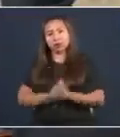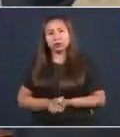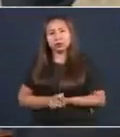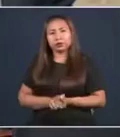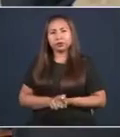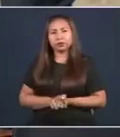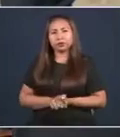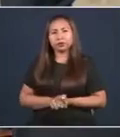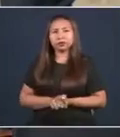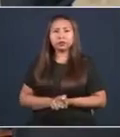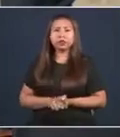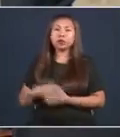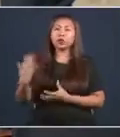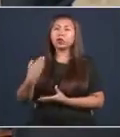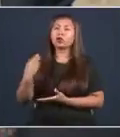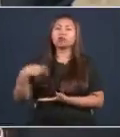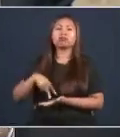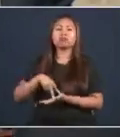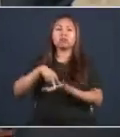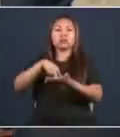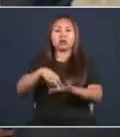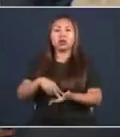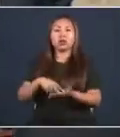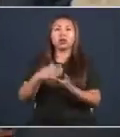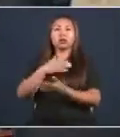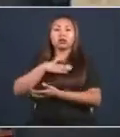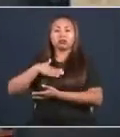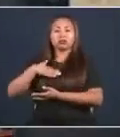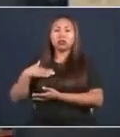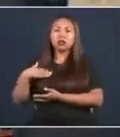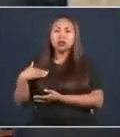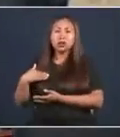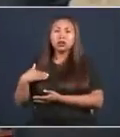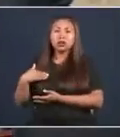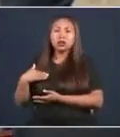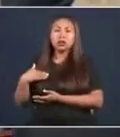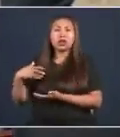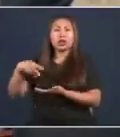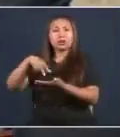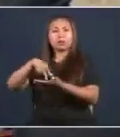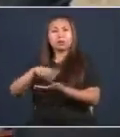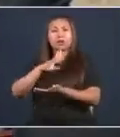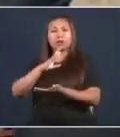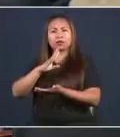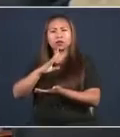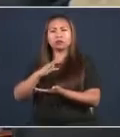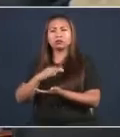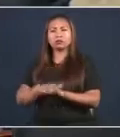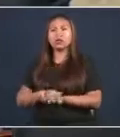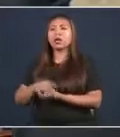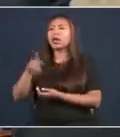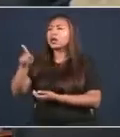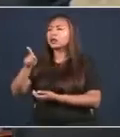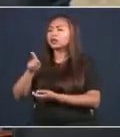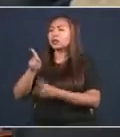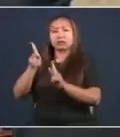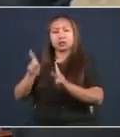Cuando se levanta un compañero indígena de los pueblos originarios le hablan a su pueblo.